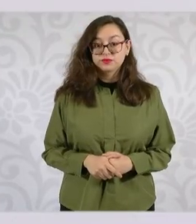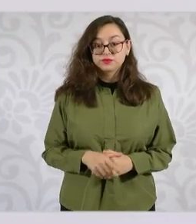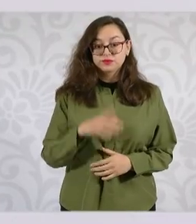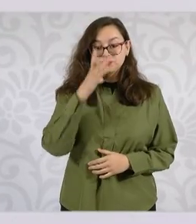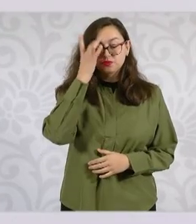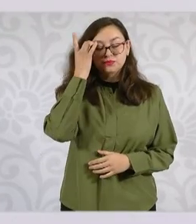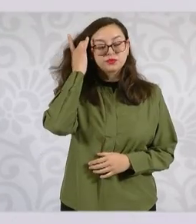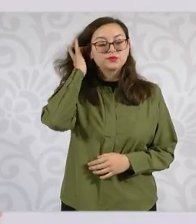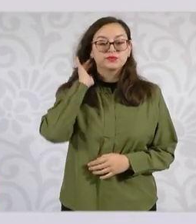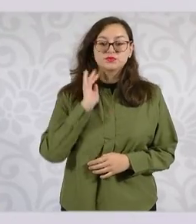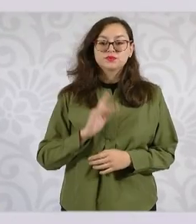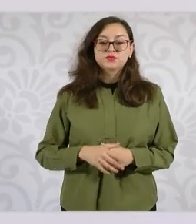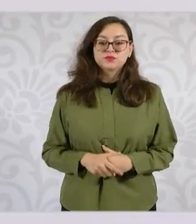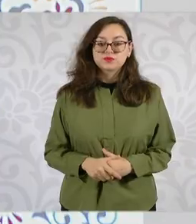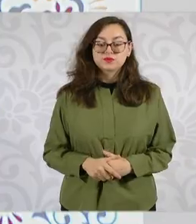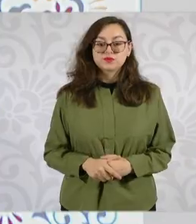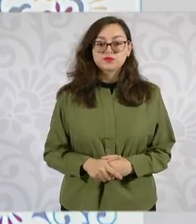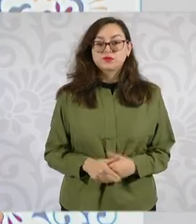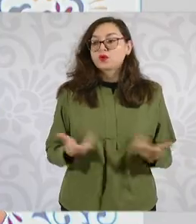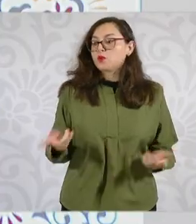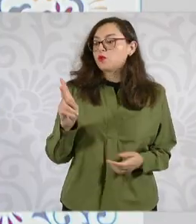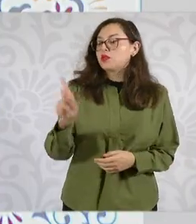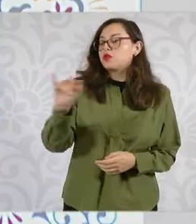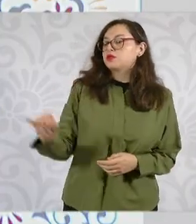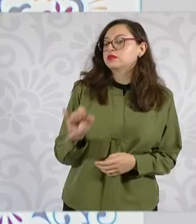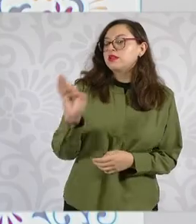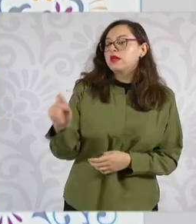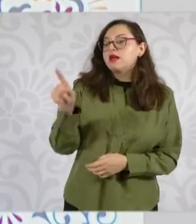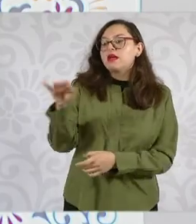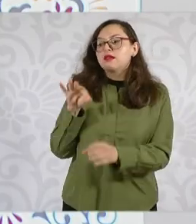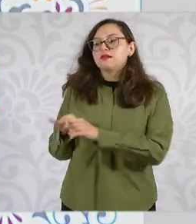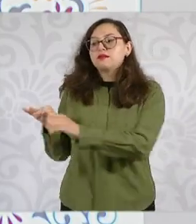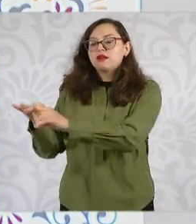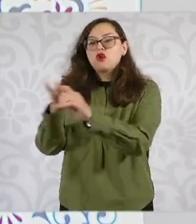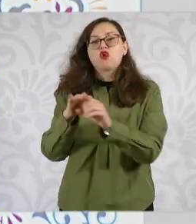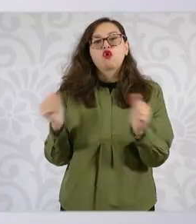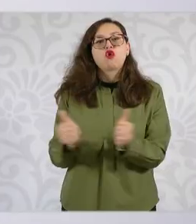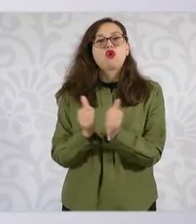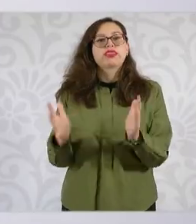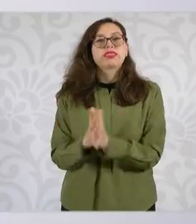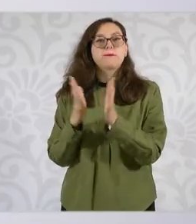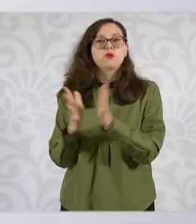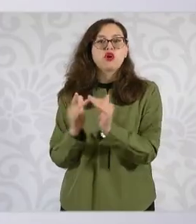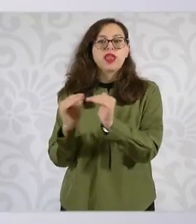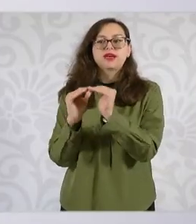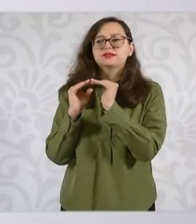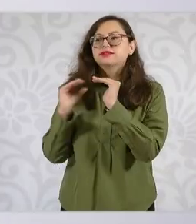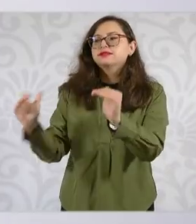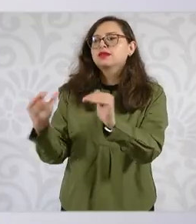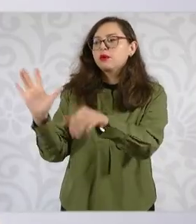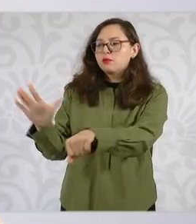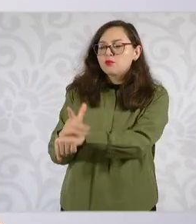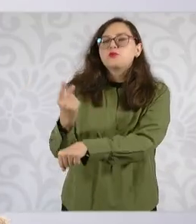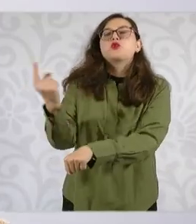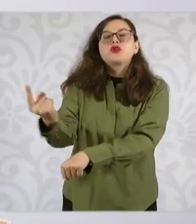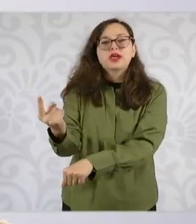El Poder Judicial, pues porque hay un Poder Judicial que protege a delincuentes